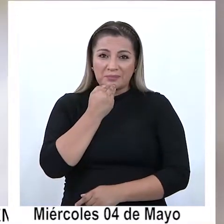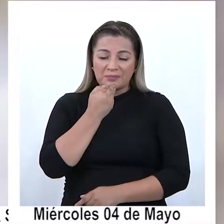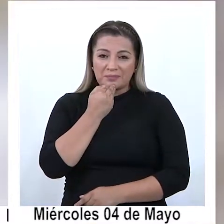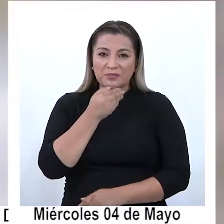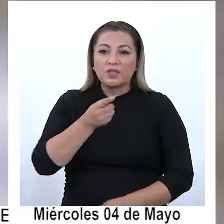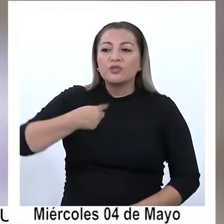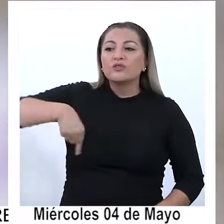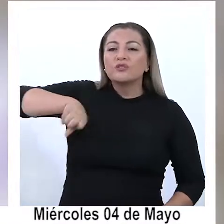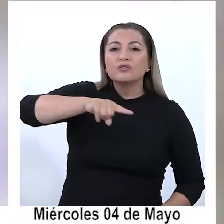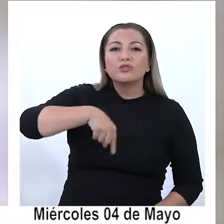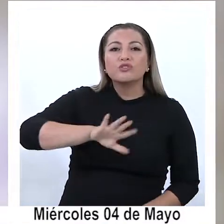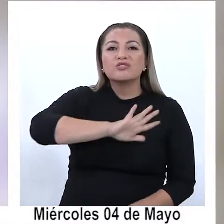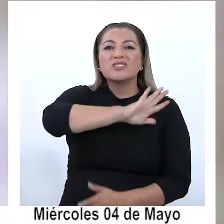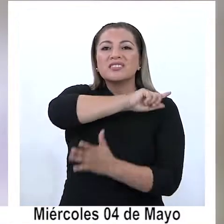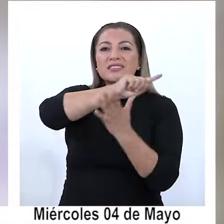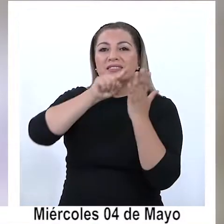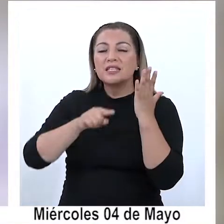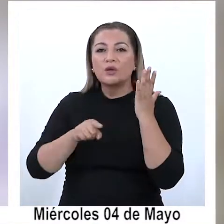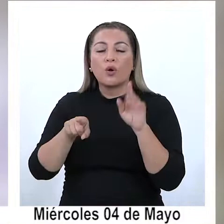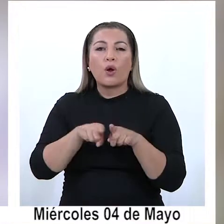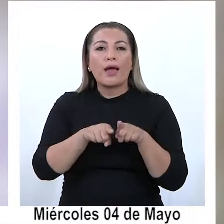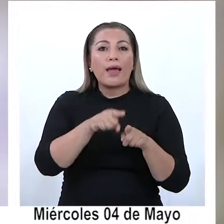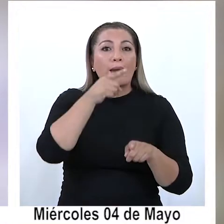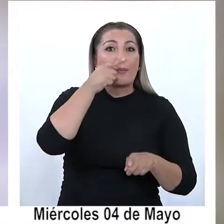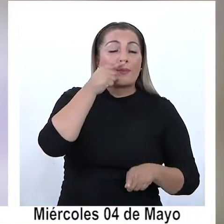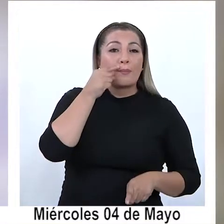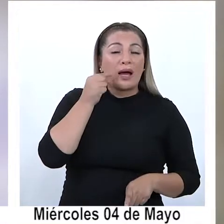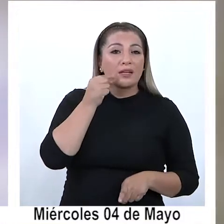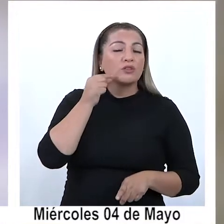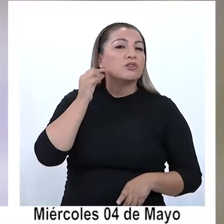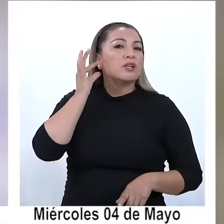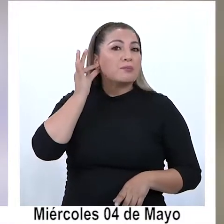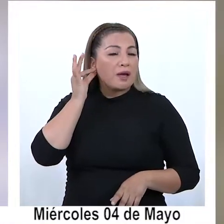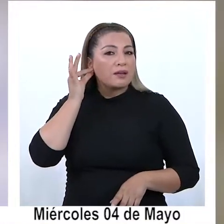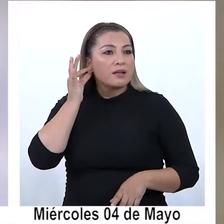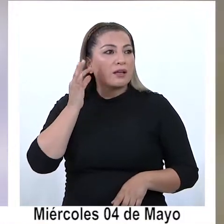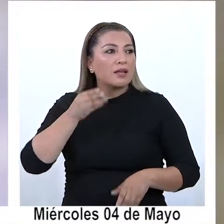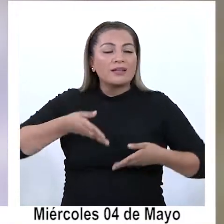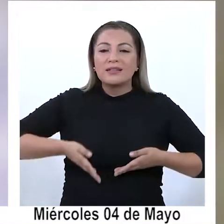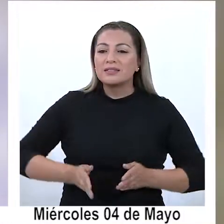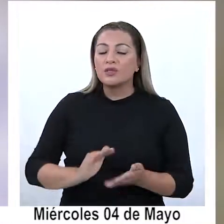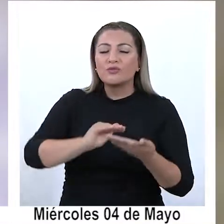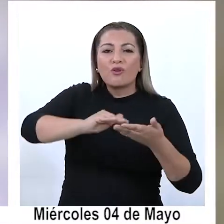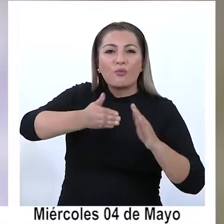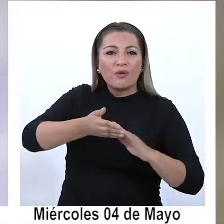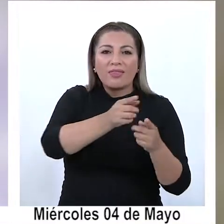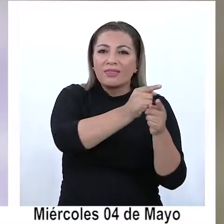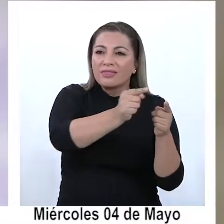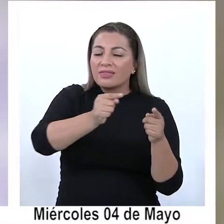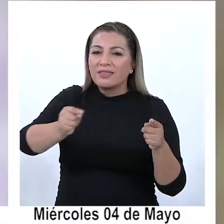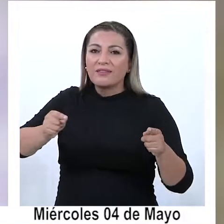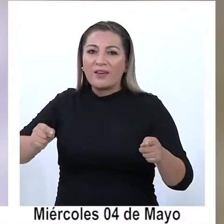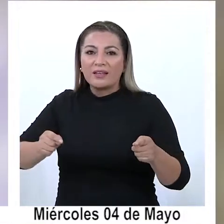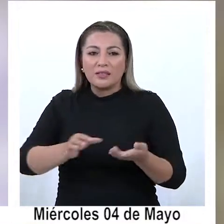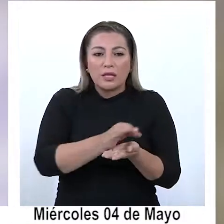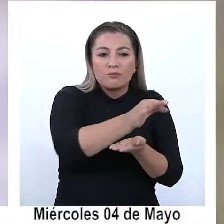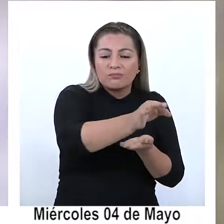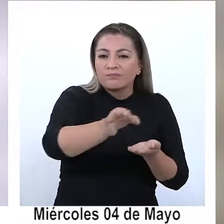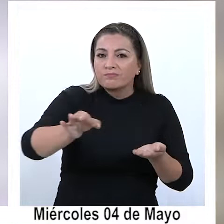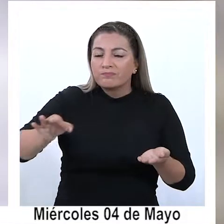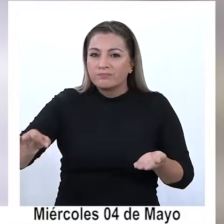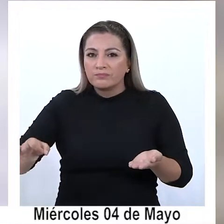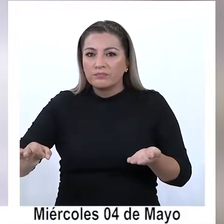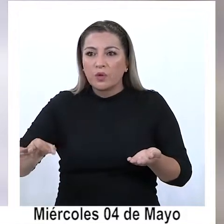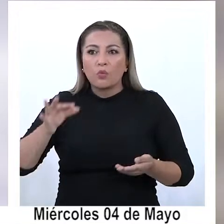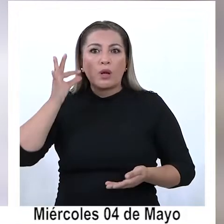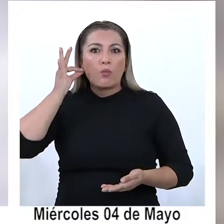nosotros somos cinco hermanas y seis hermanos que nacimos en nuestras comunidades, en diferentes partes del territorio, con